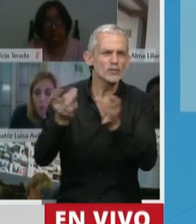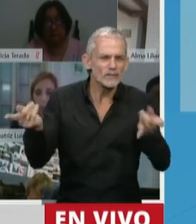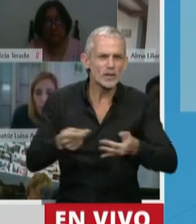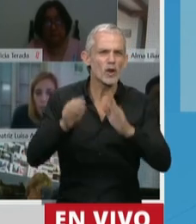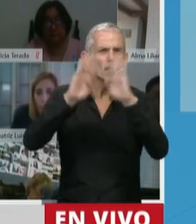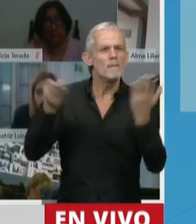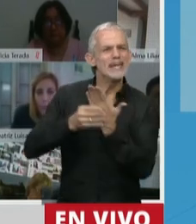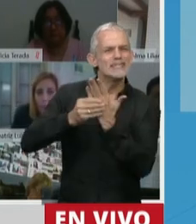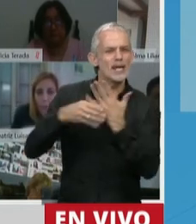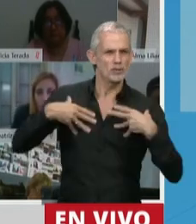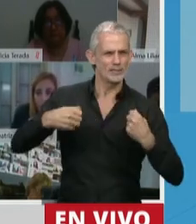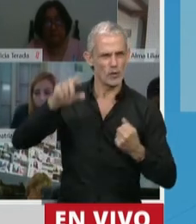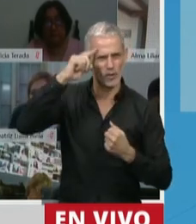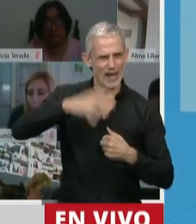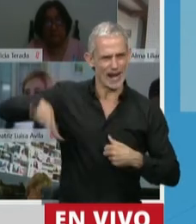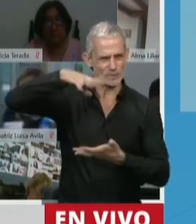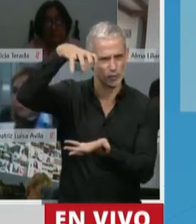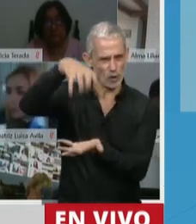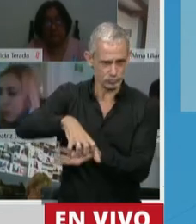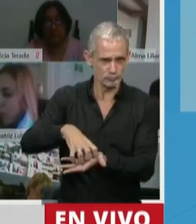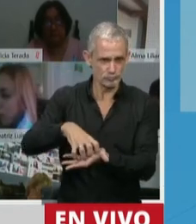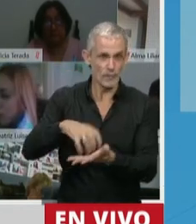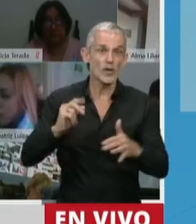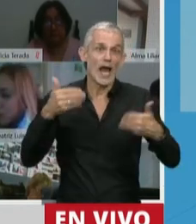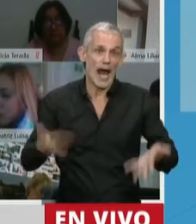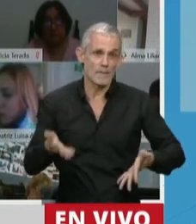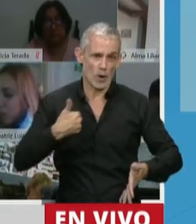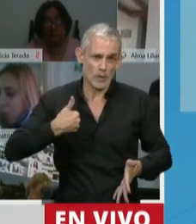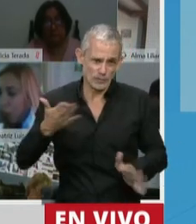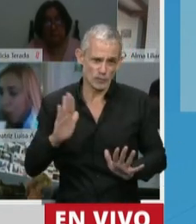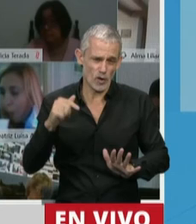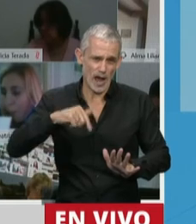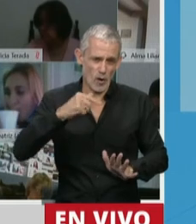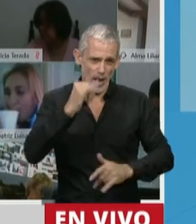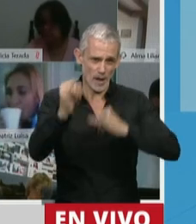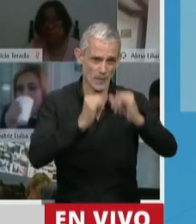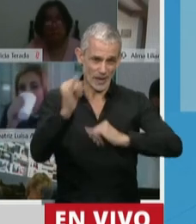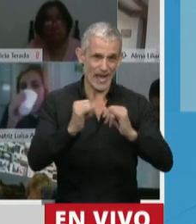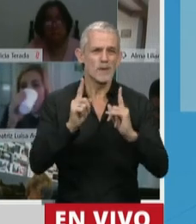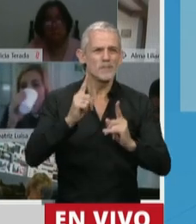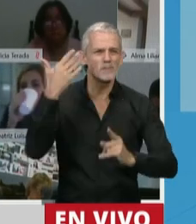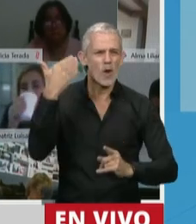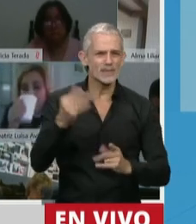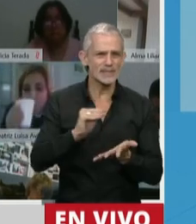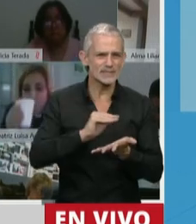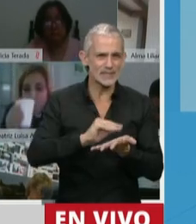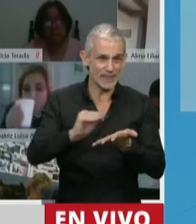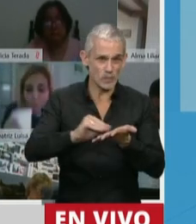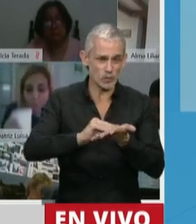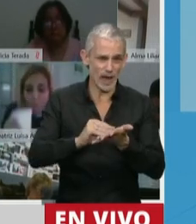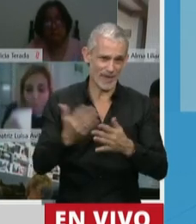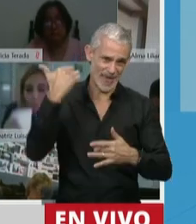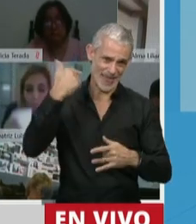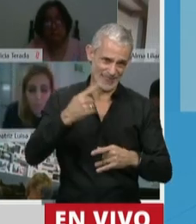Salud de la Nación. Por eso, aprovecho estas palabras, como lo hacía la diputada